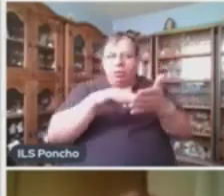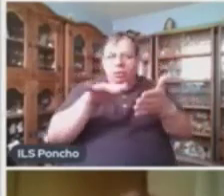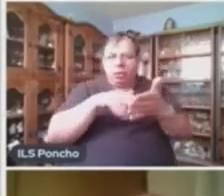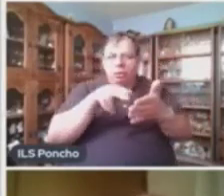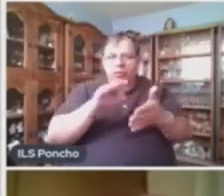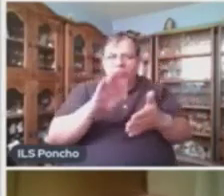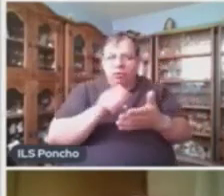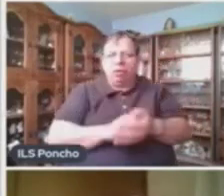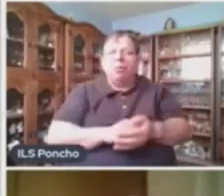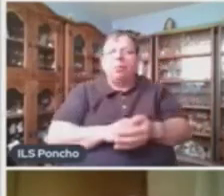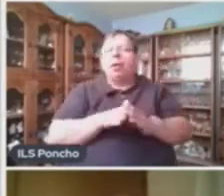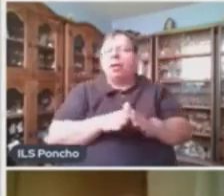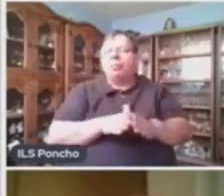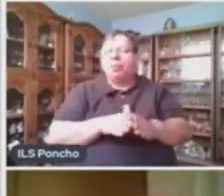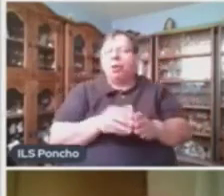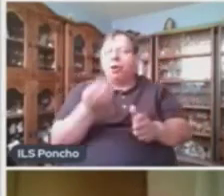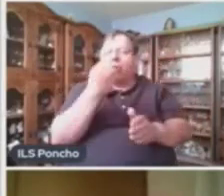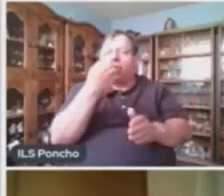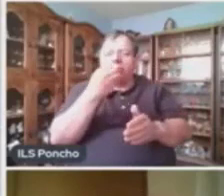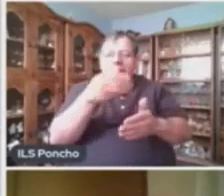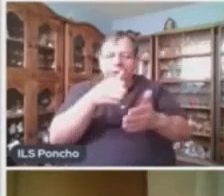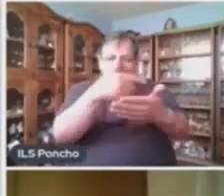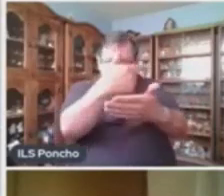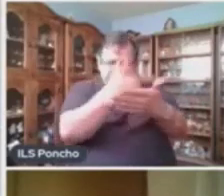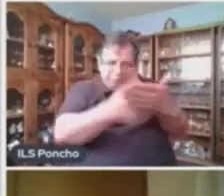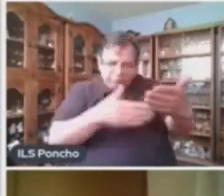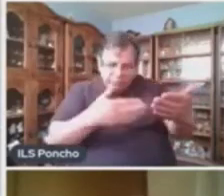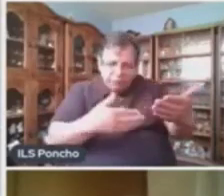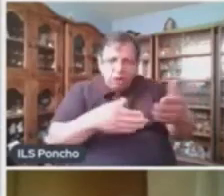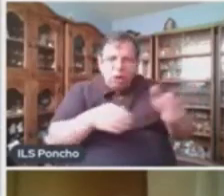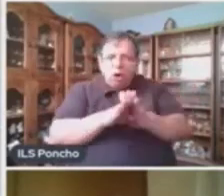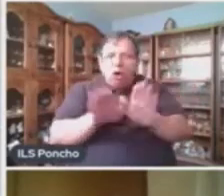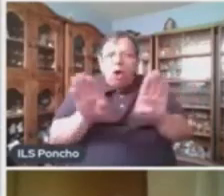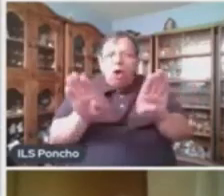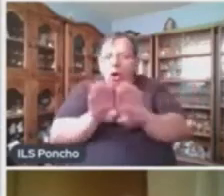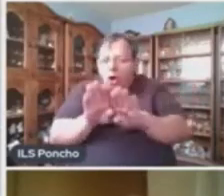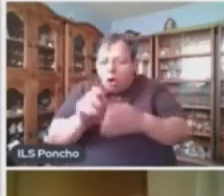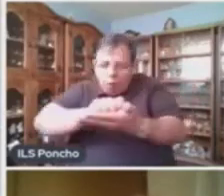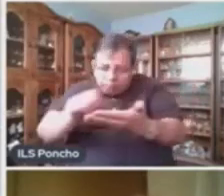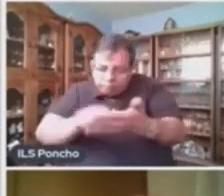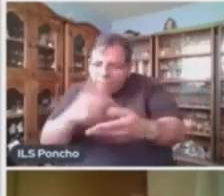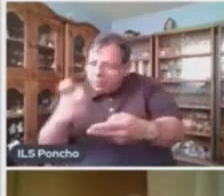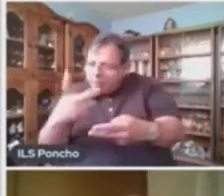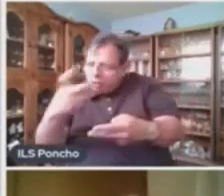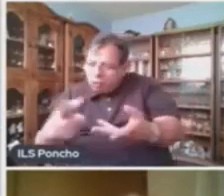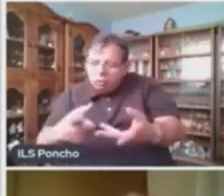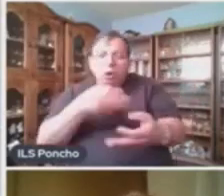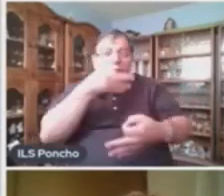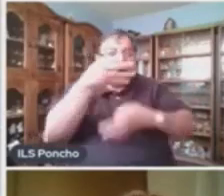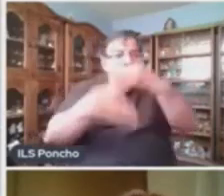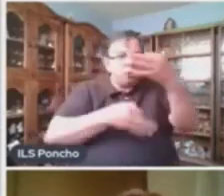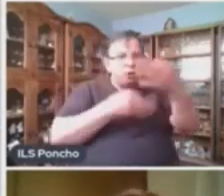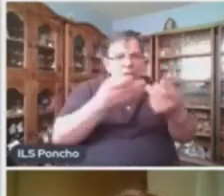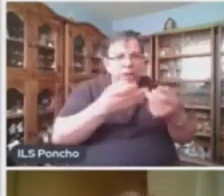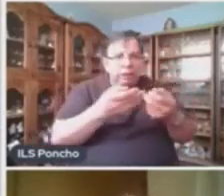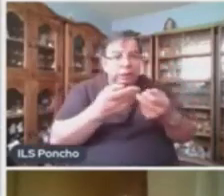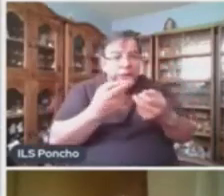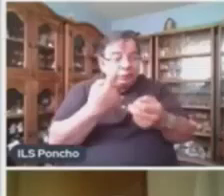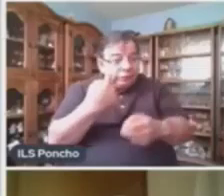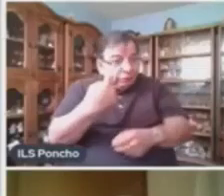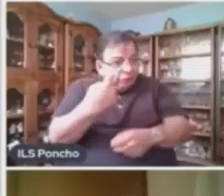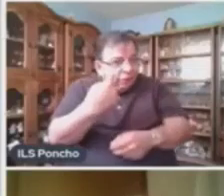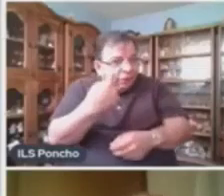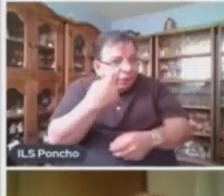las recetas de cocina Los manuales de instrucciones Las notas informativas Y mucho ojo